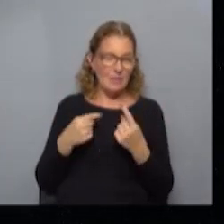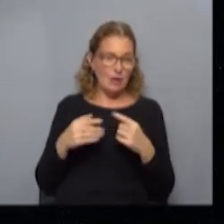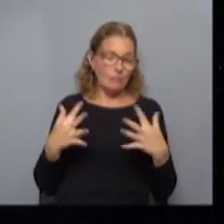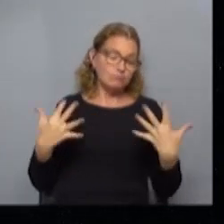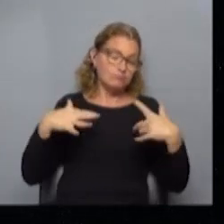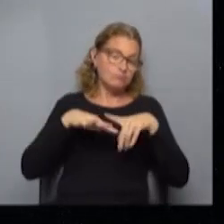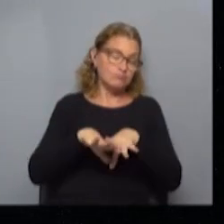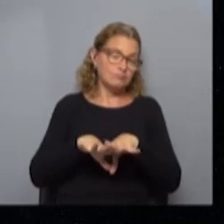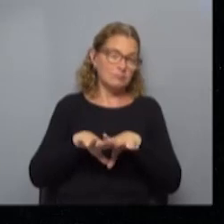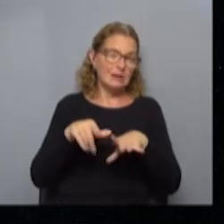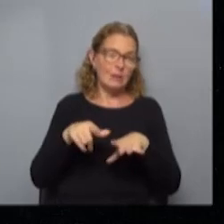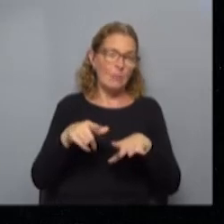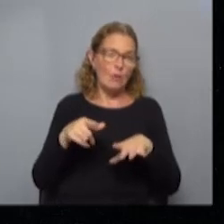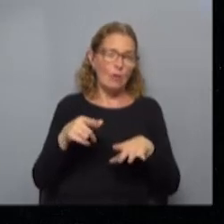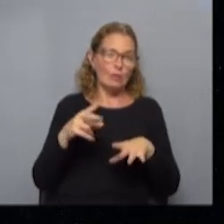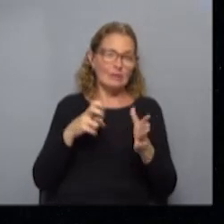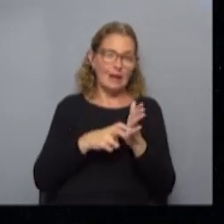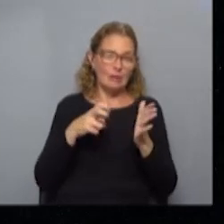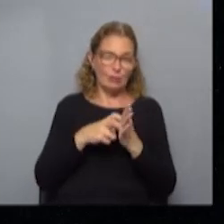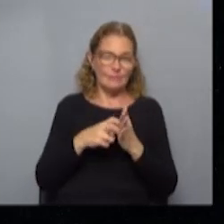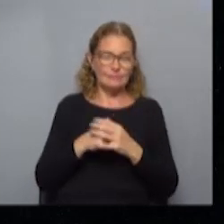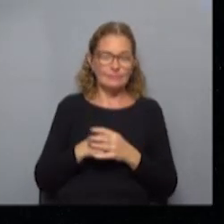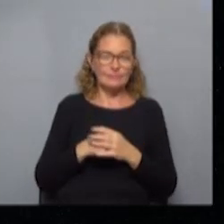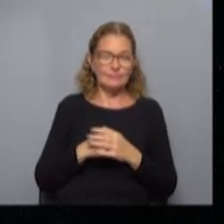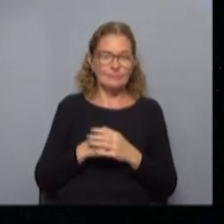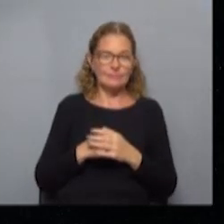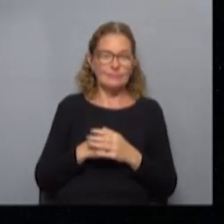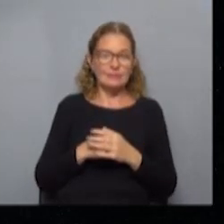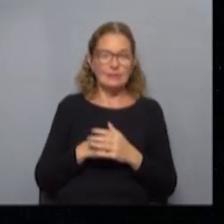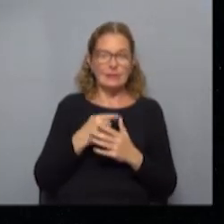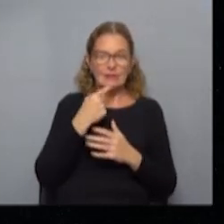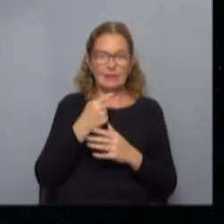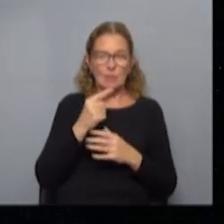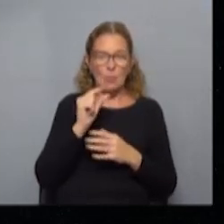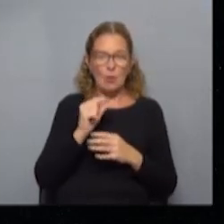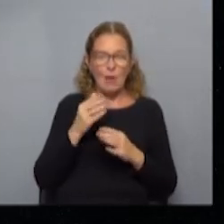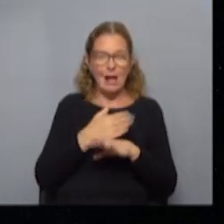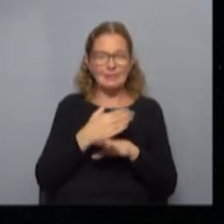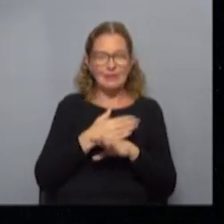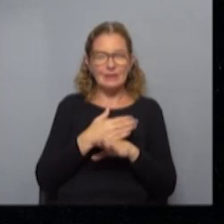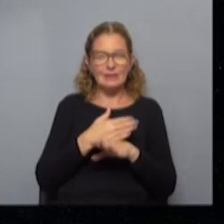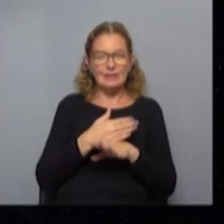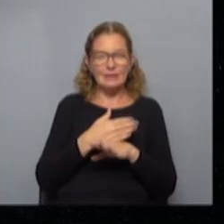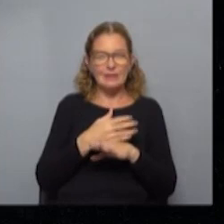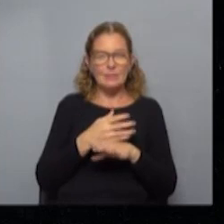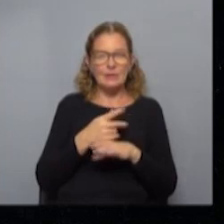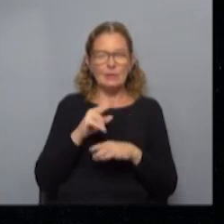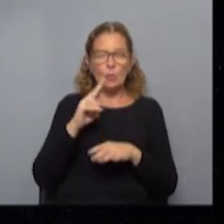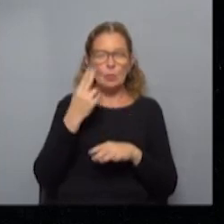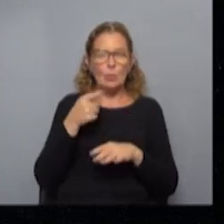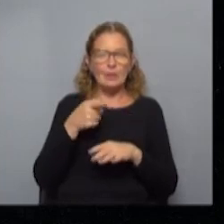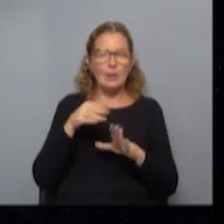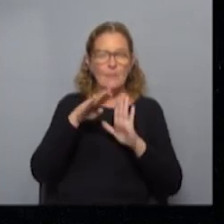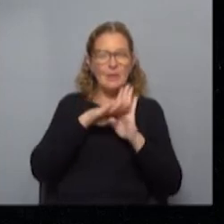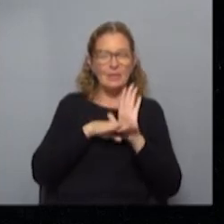complementan en lo que es el destino salto Gustavo repasábamos un poco al principio quizás a nivel más nacional de lo que fueron